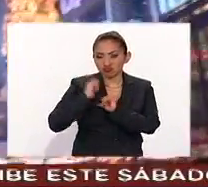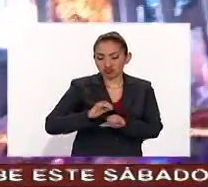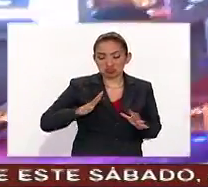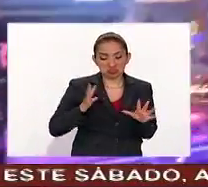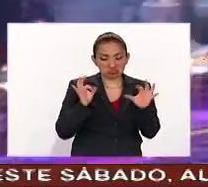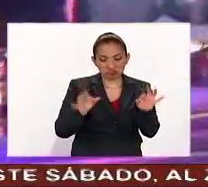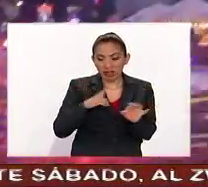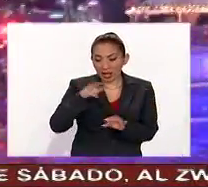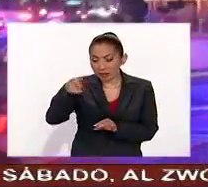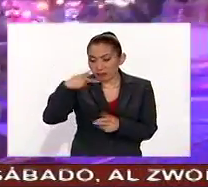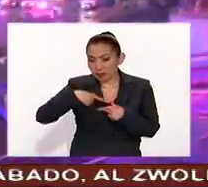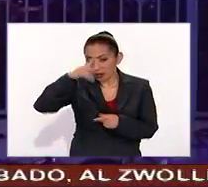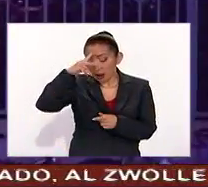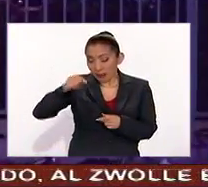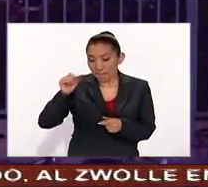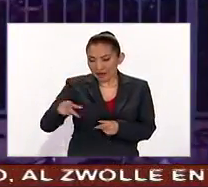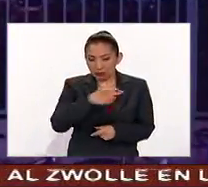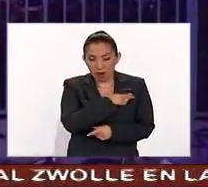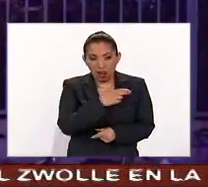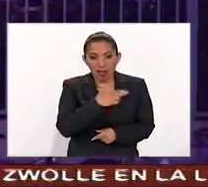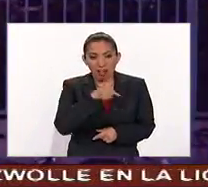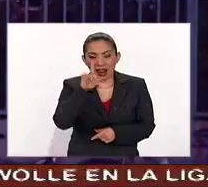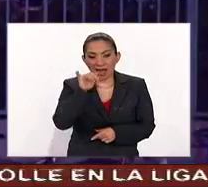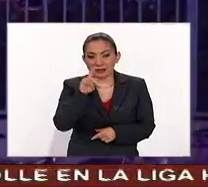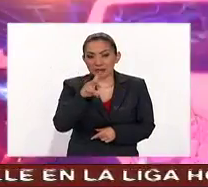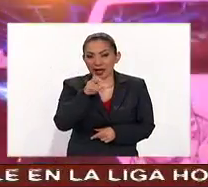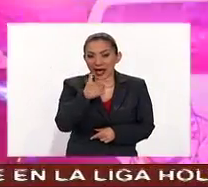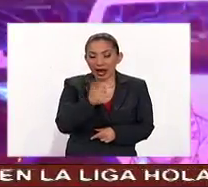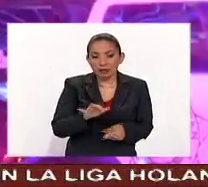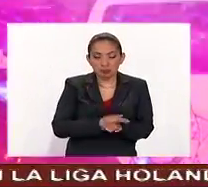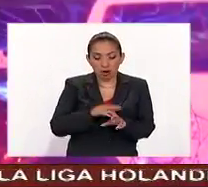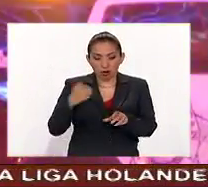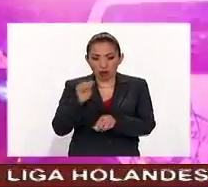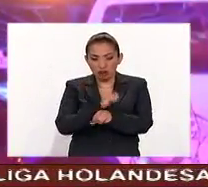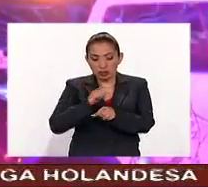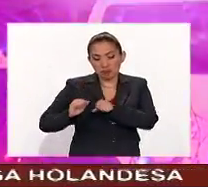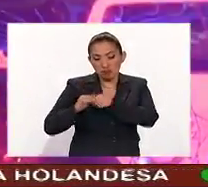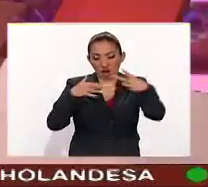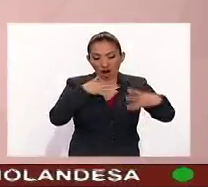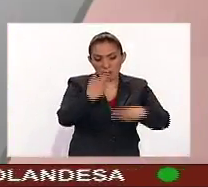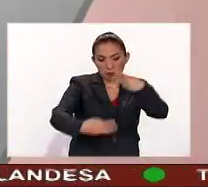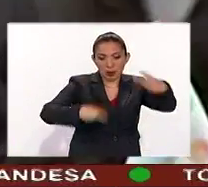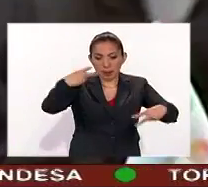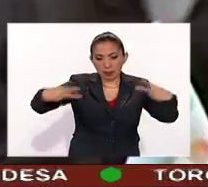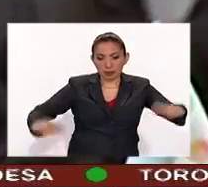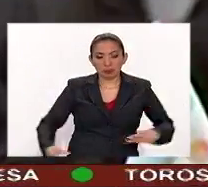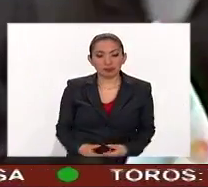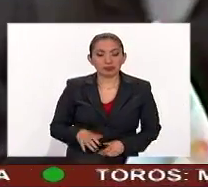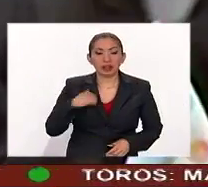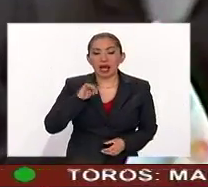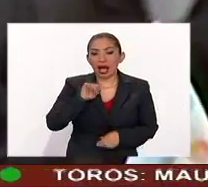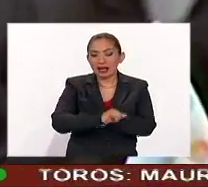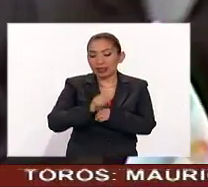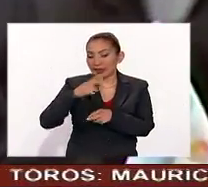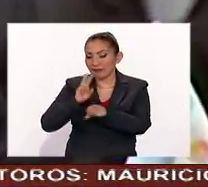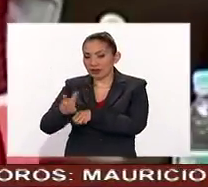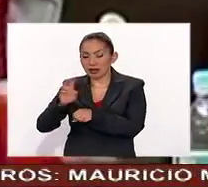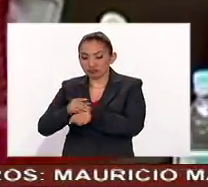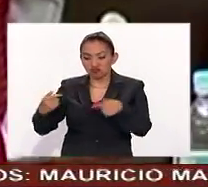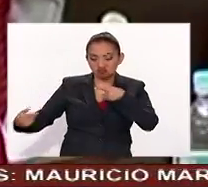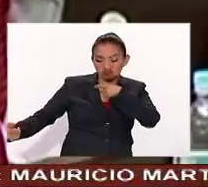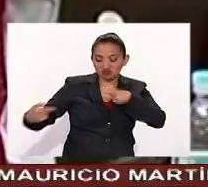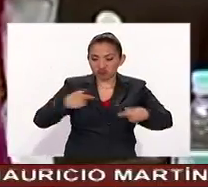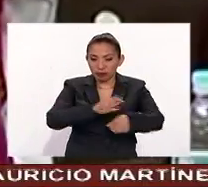confirman que hay un mexicano entre los heridos en Las Vegas por atropellamiento masivo Argentina y Venezuela se